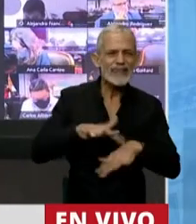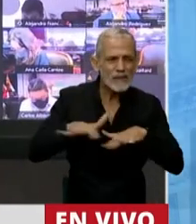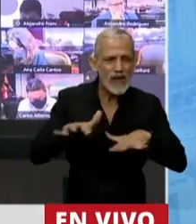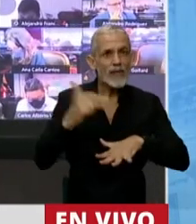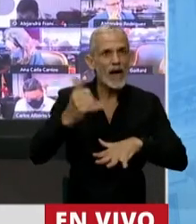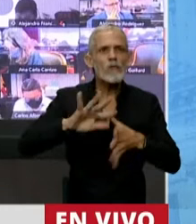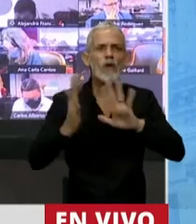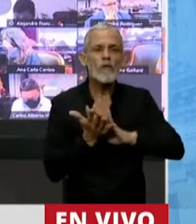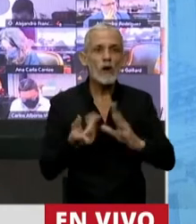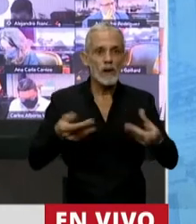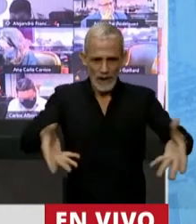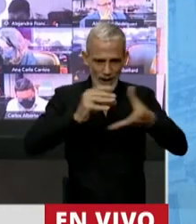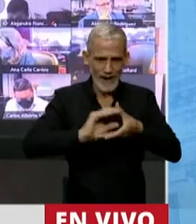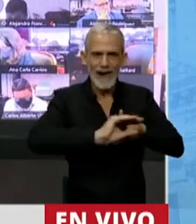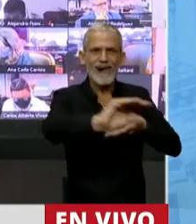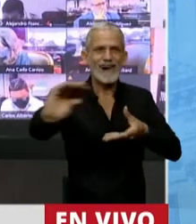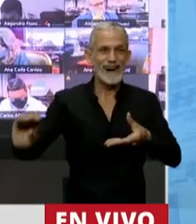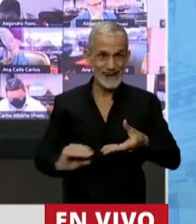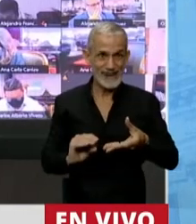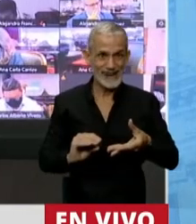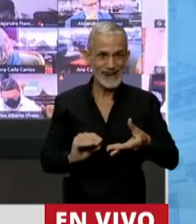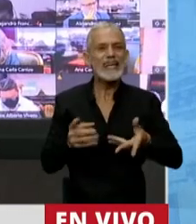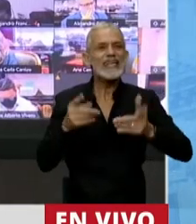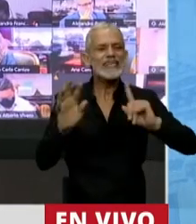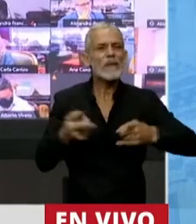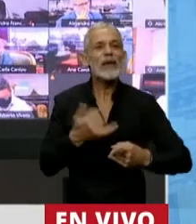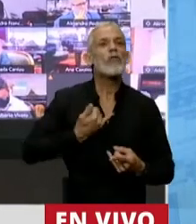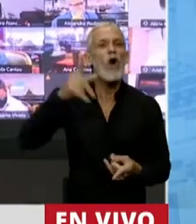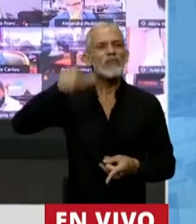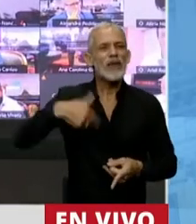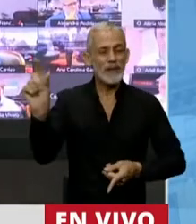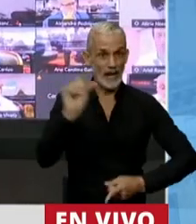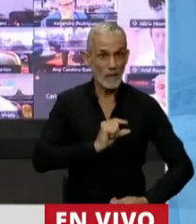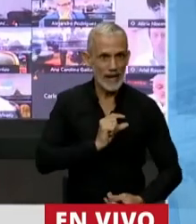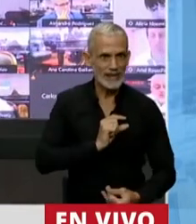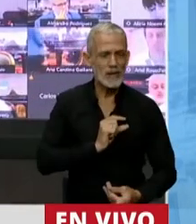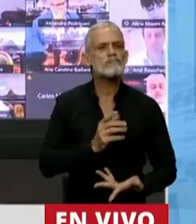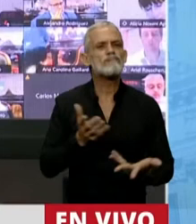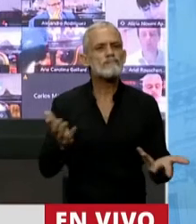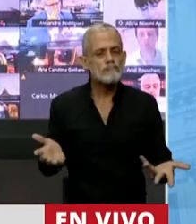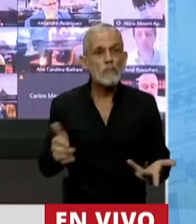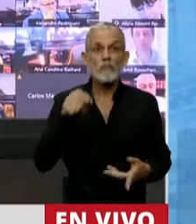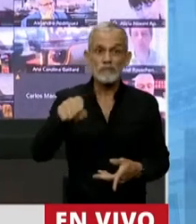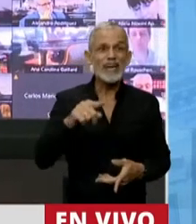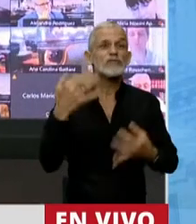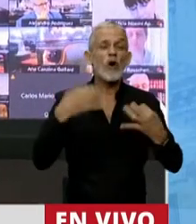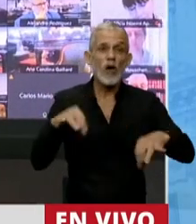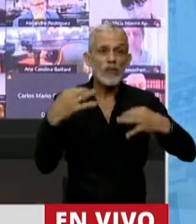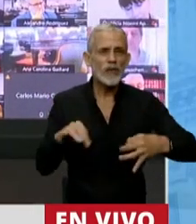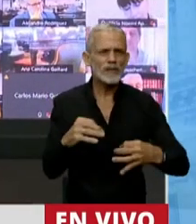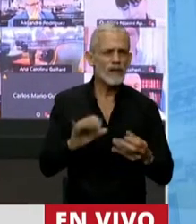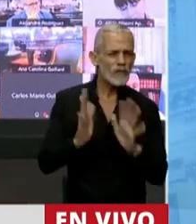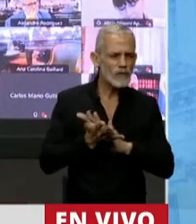así como el modo de distribución de esos recursos y las fuentes de financiamientos seleccionados, constituyen un